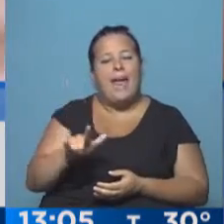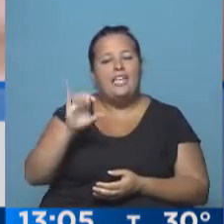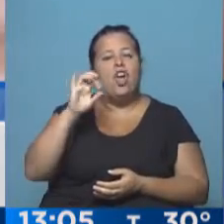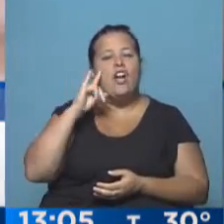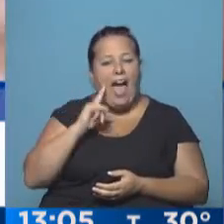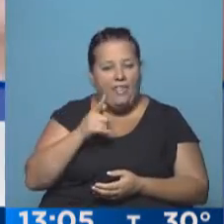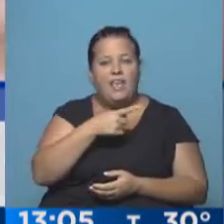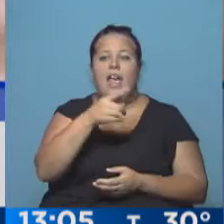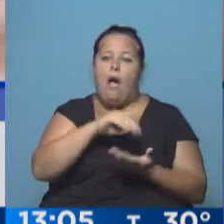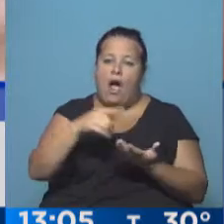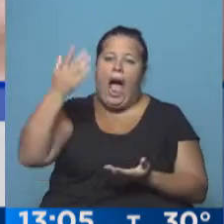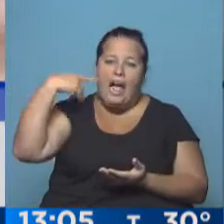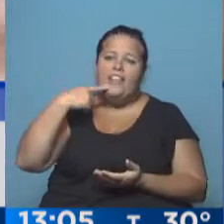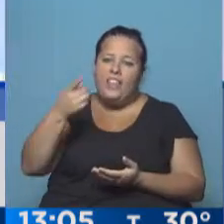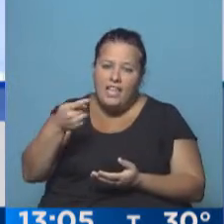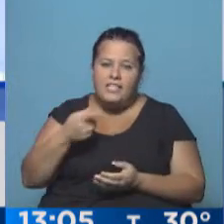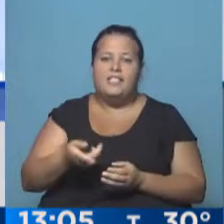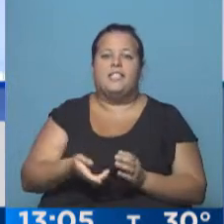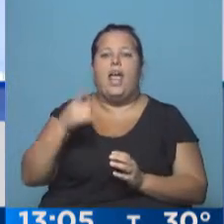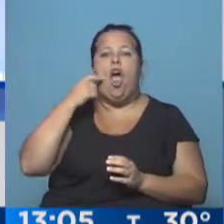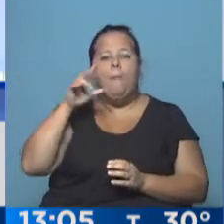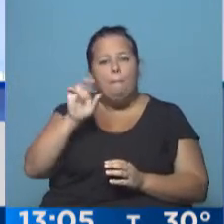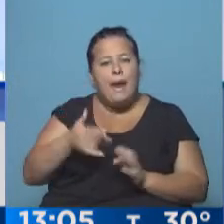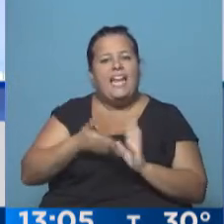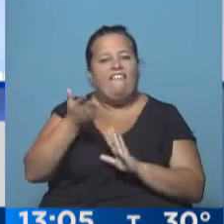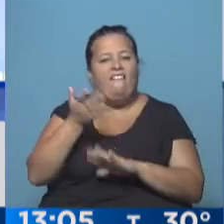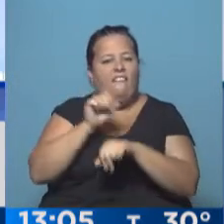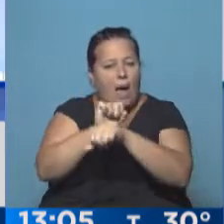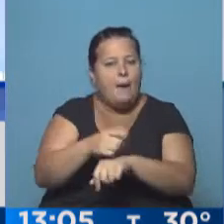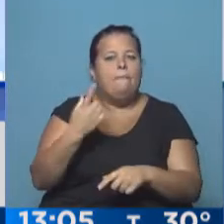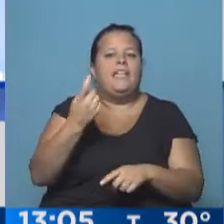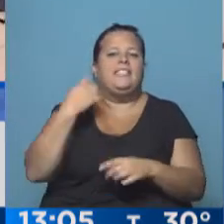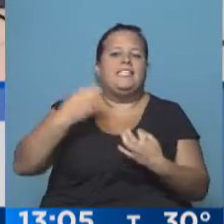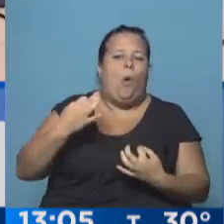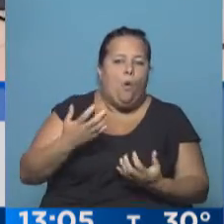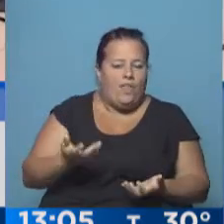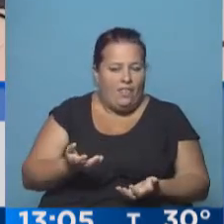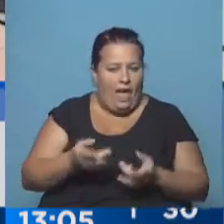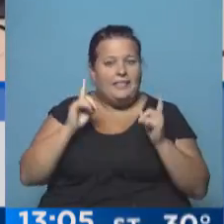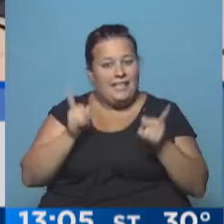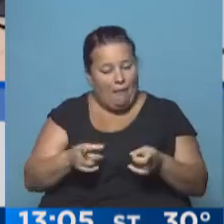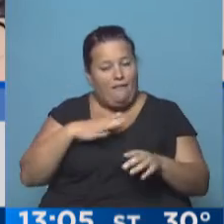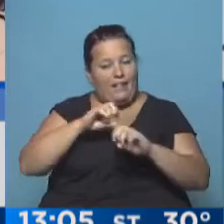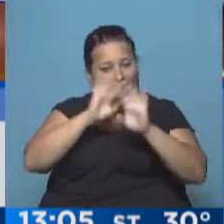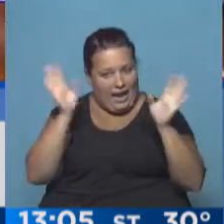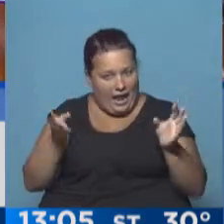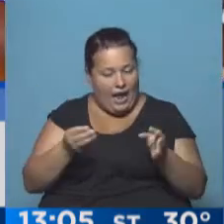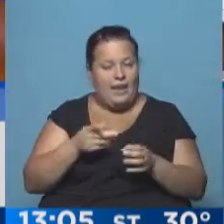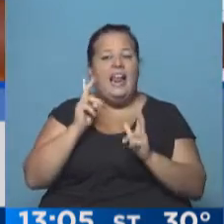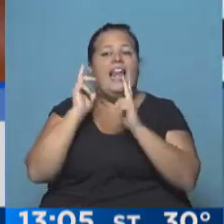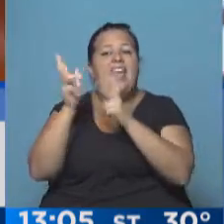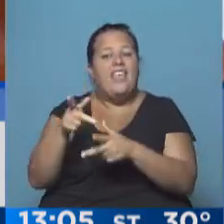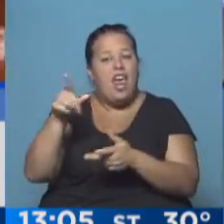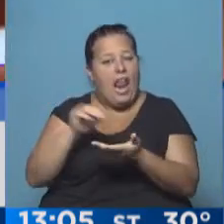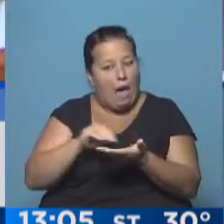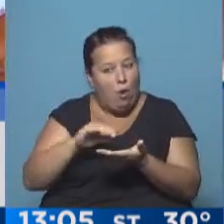Corradi. Broitman viene diciendo hace tiempo que Pérez Corradi se quiere entregar, pero necesita seguridad. También hay que aclarar que le dijeron a